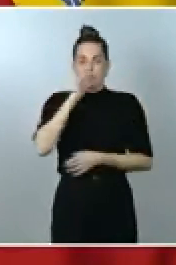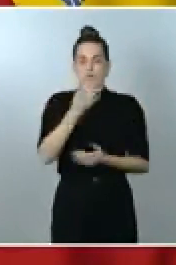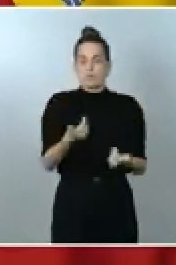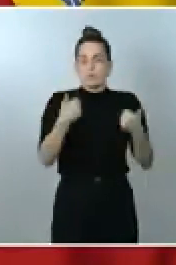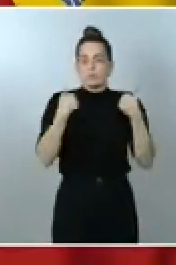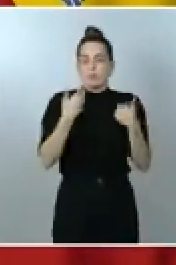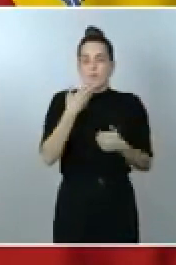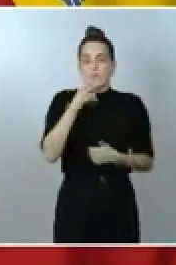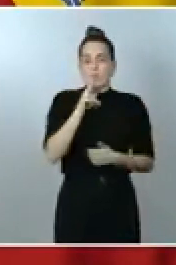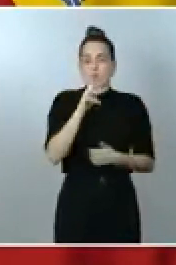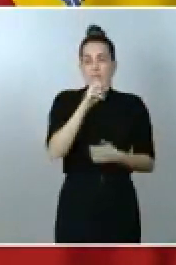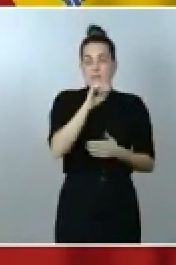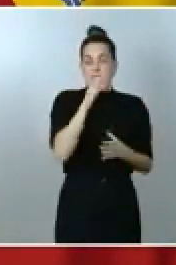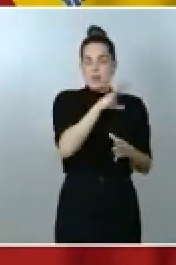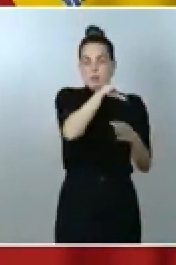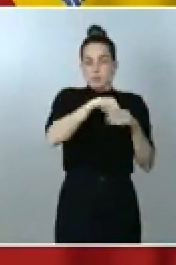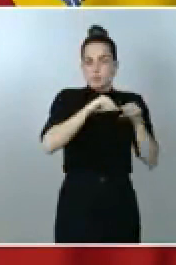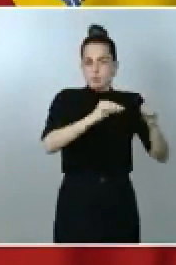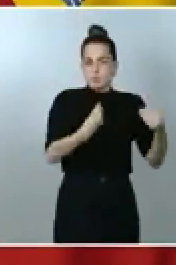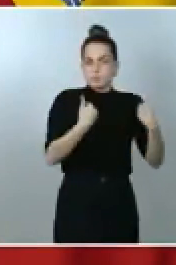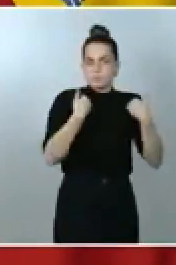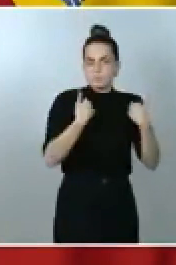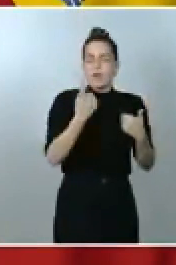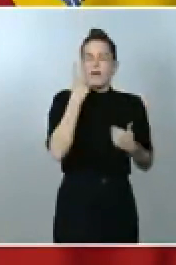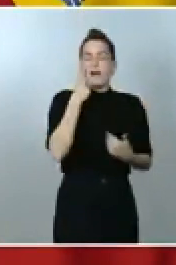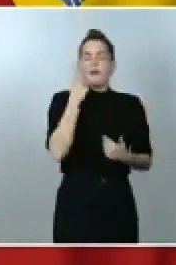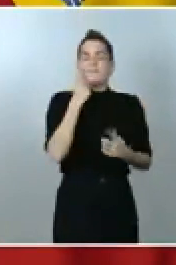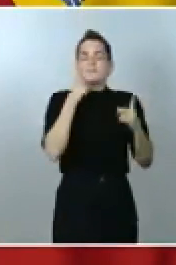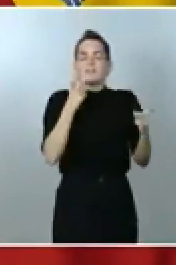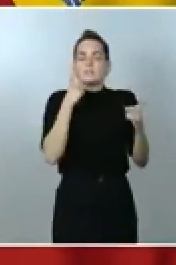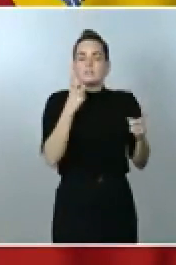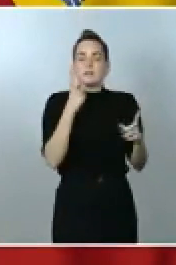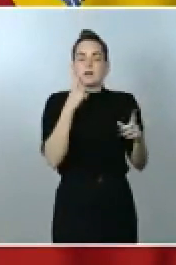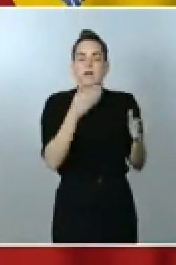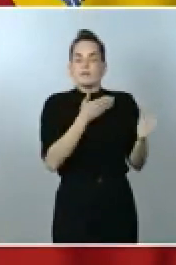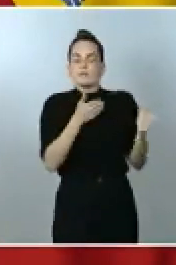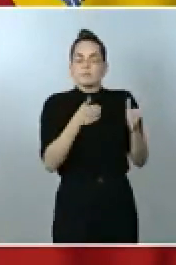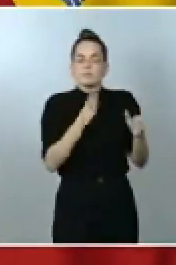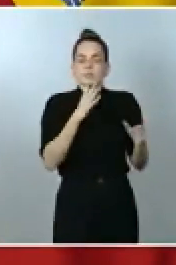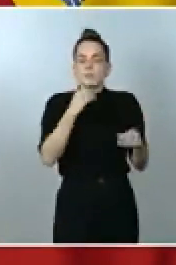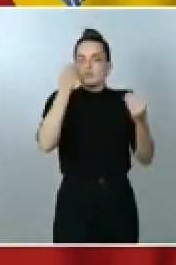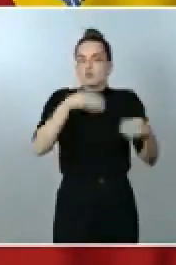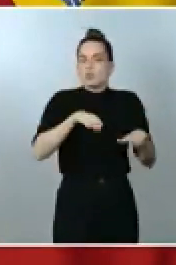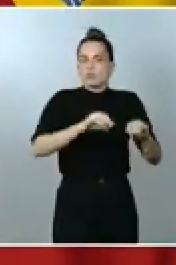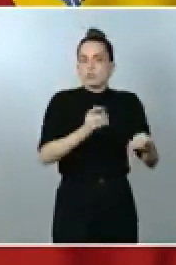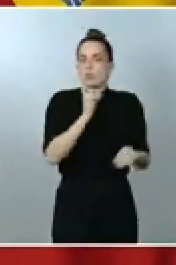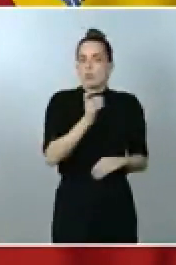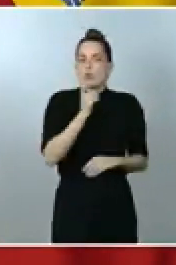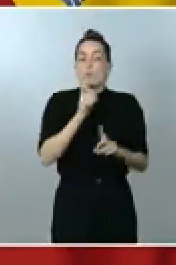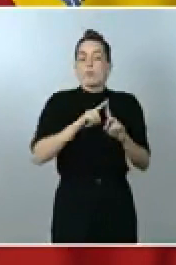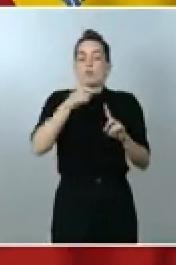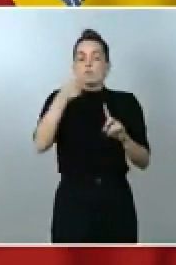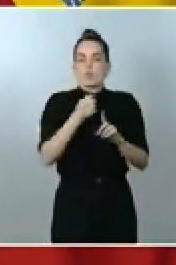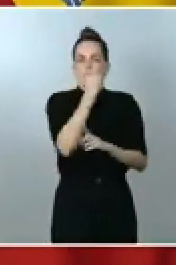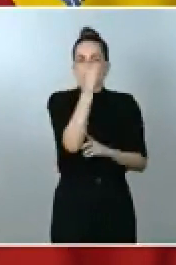las autoridades burkinabés para tratar de limitar el alcance y las consecuencias del ataque, así como la